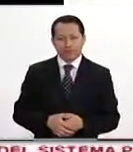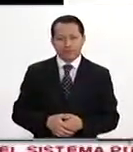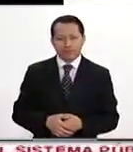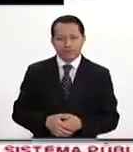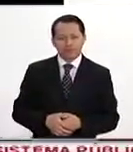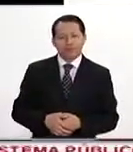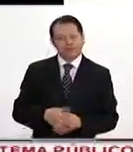De nada, un saludo.